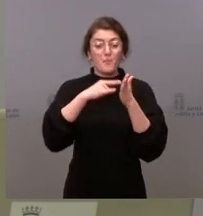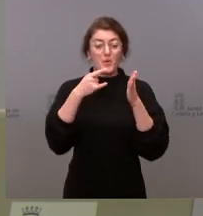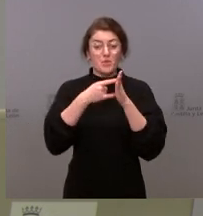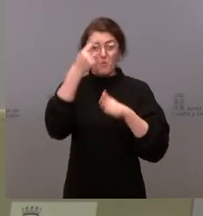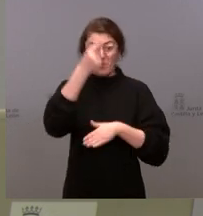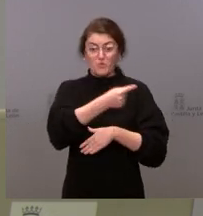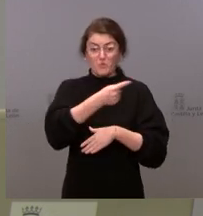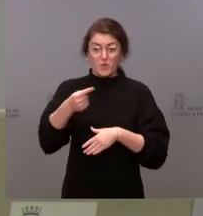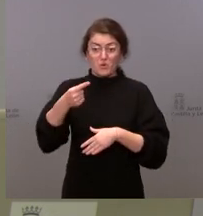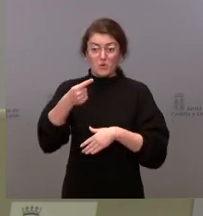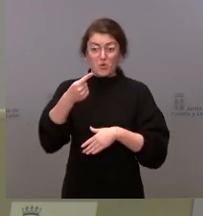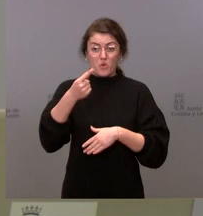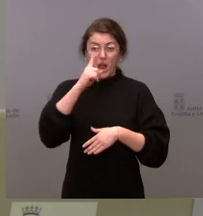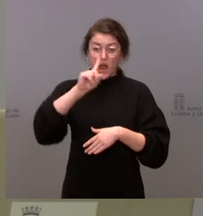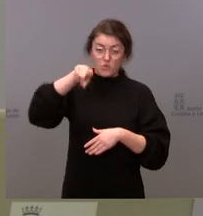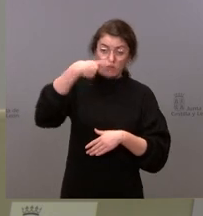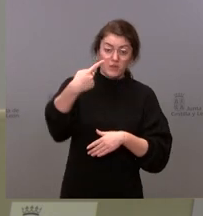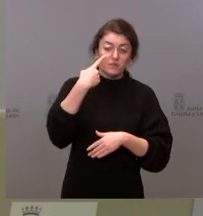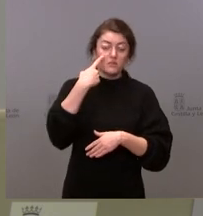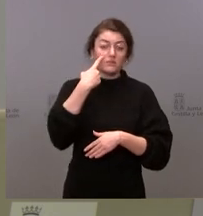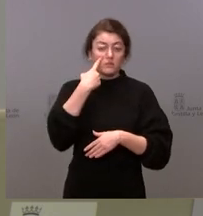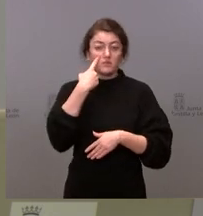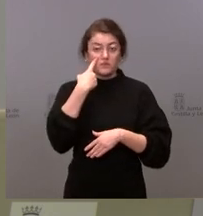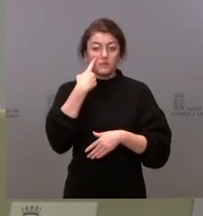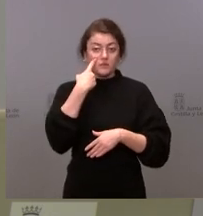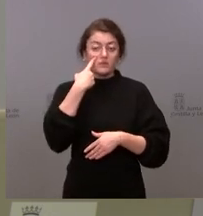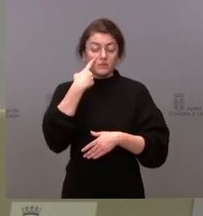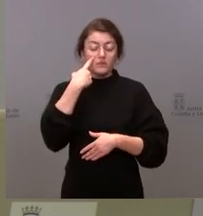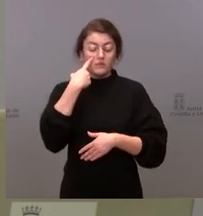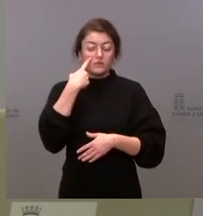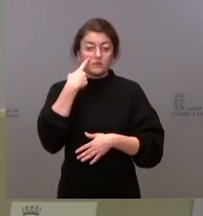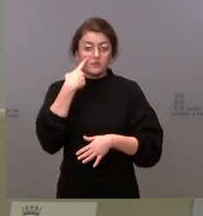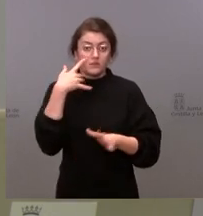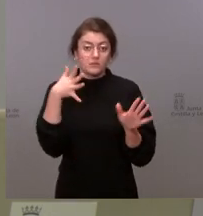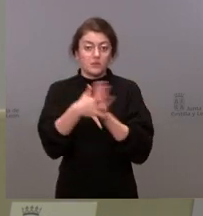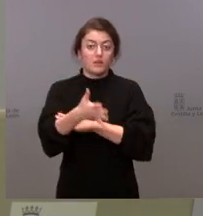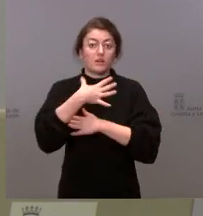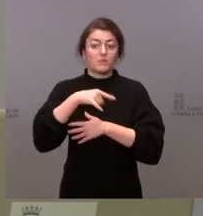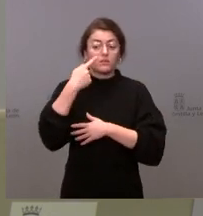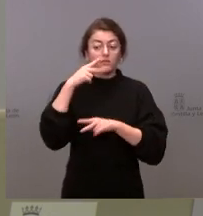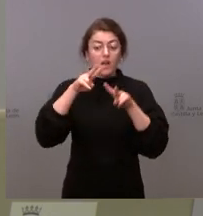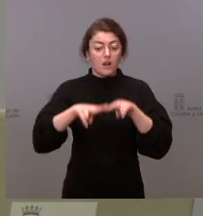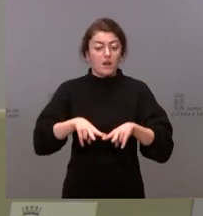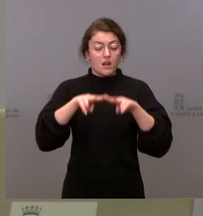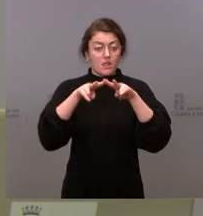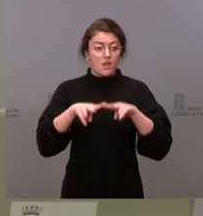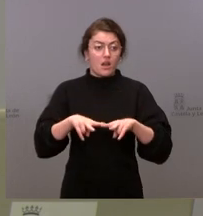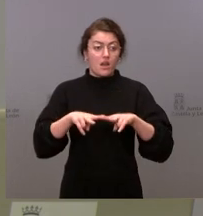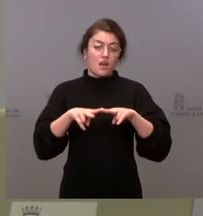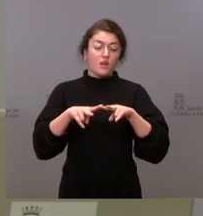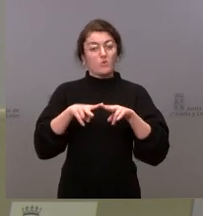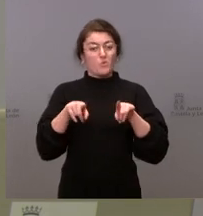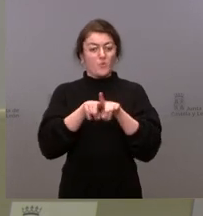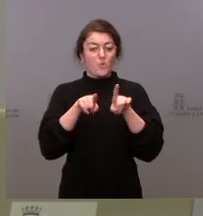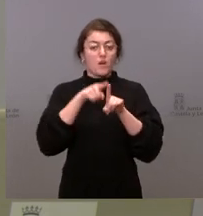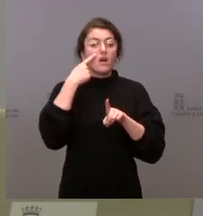2022 atisba. por tanto, lo que nos permite desde ahí analizar en términos de senda financiera